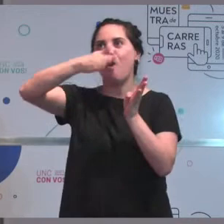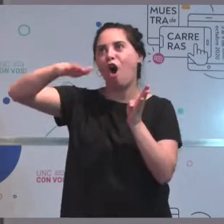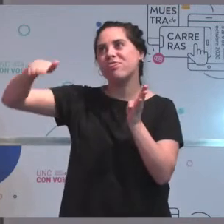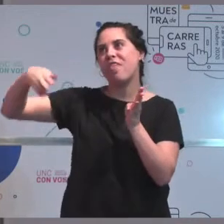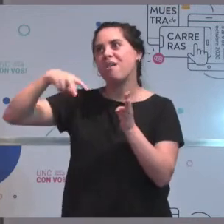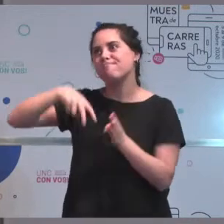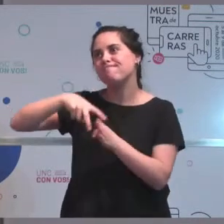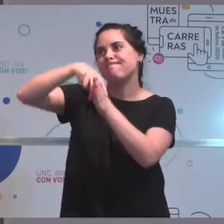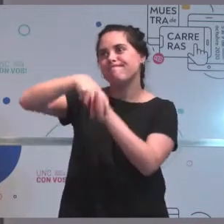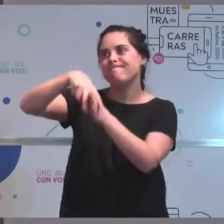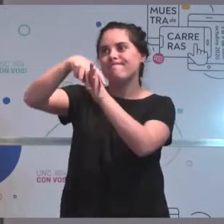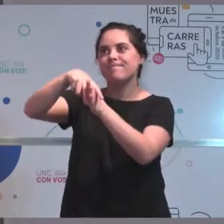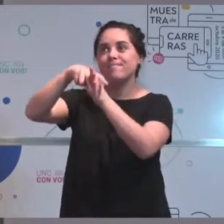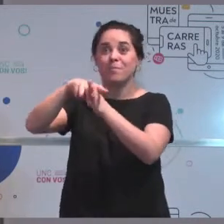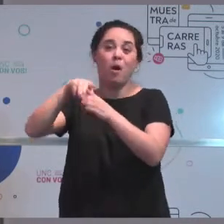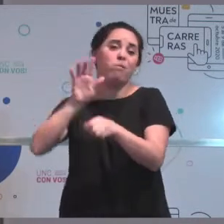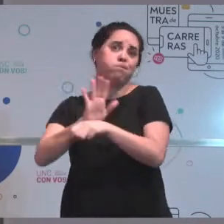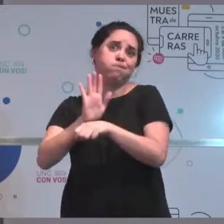sí, disfruta un montón.